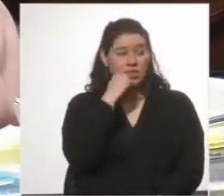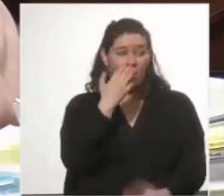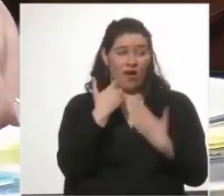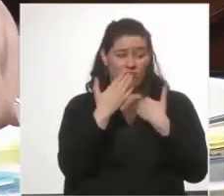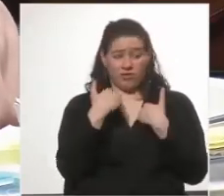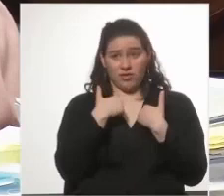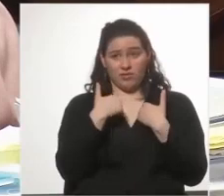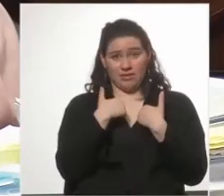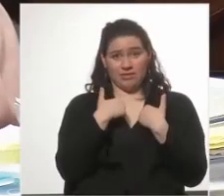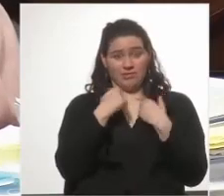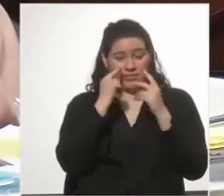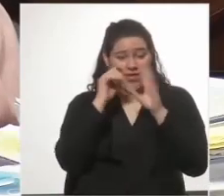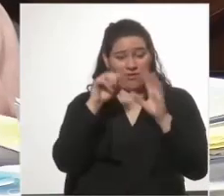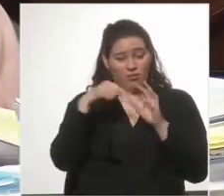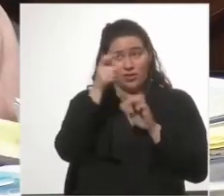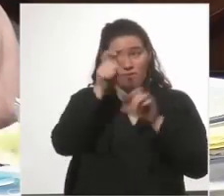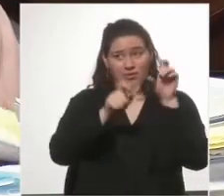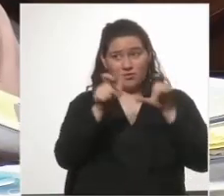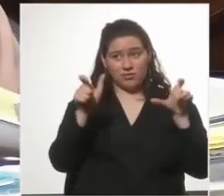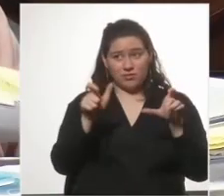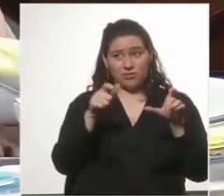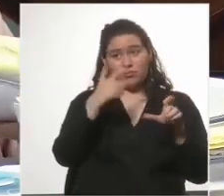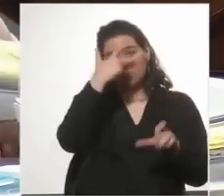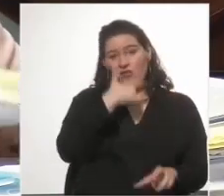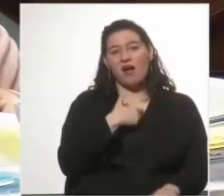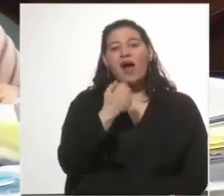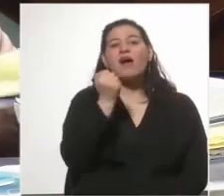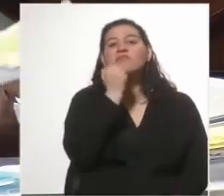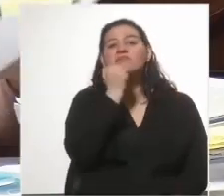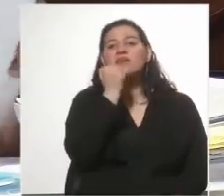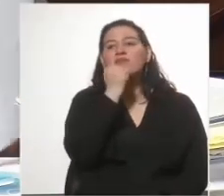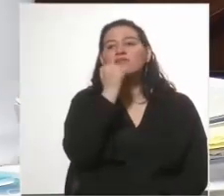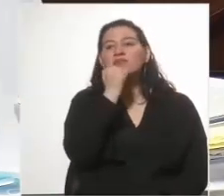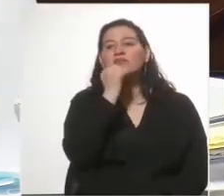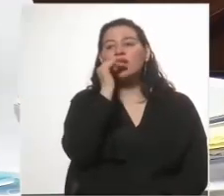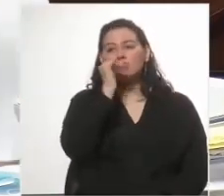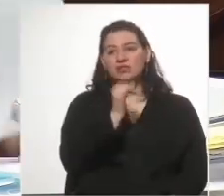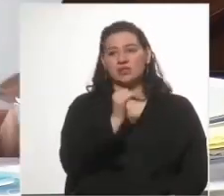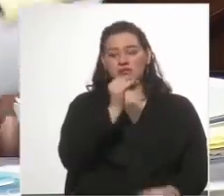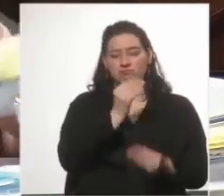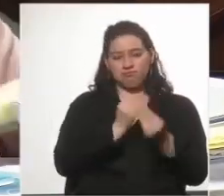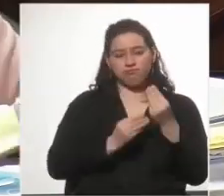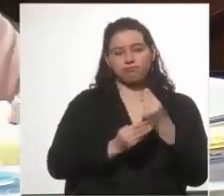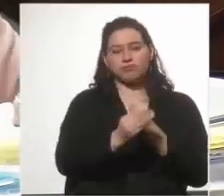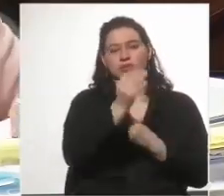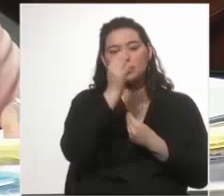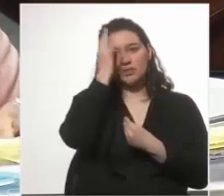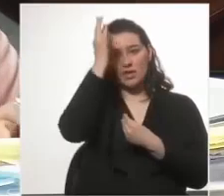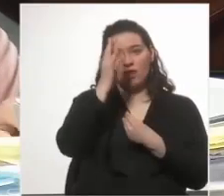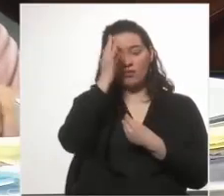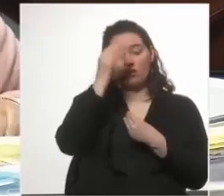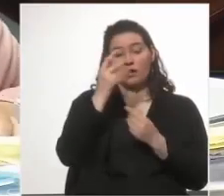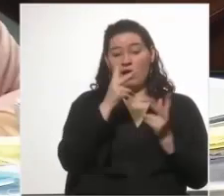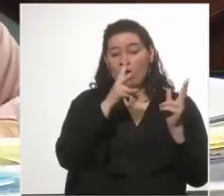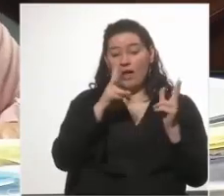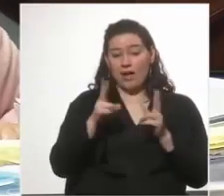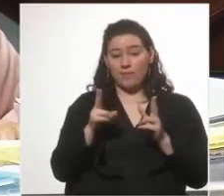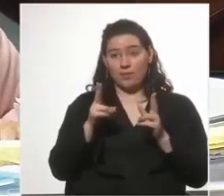mí, no involucro a nadie, si me pusieran al lugar de otros senadores que han tenido en épocas